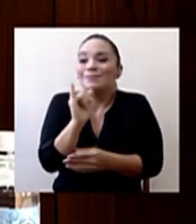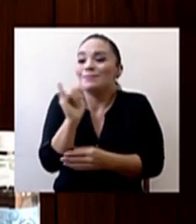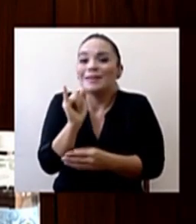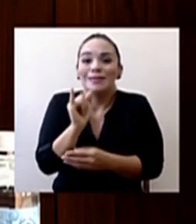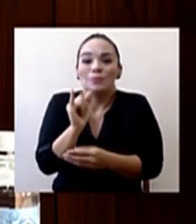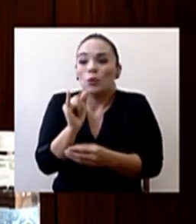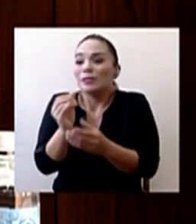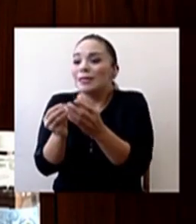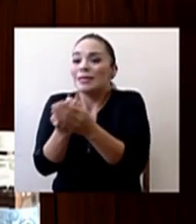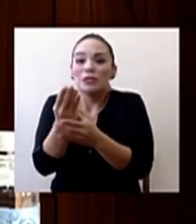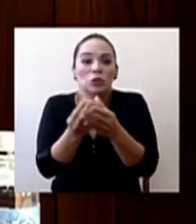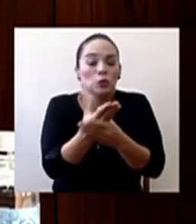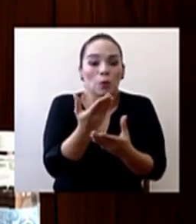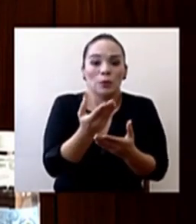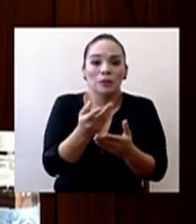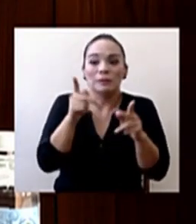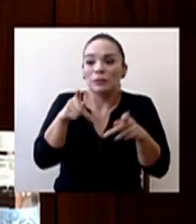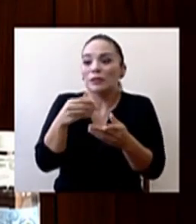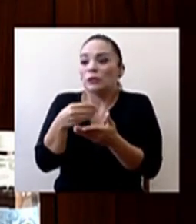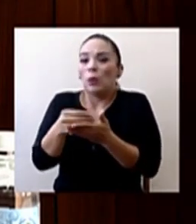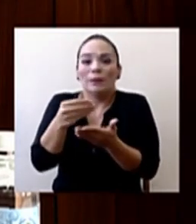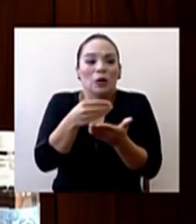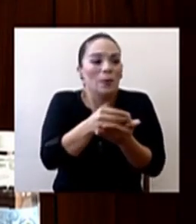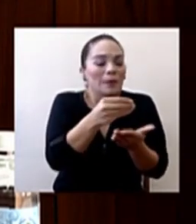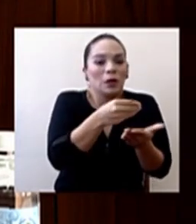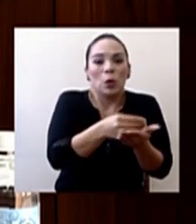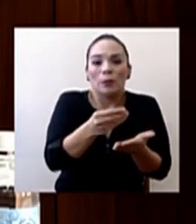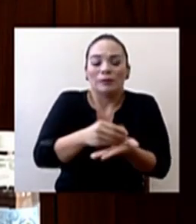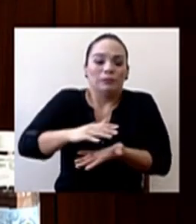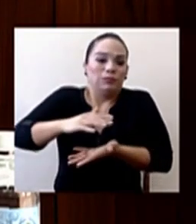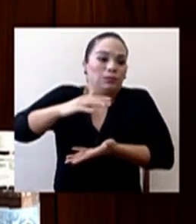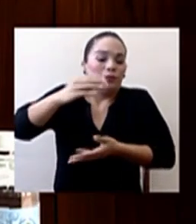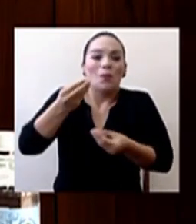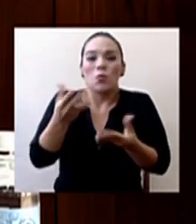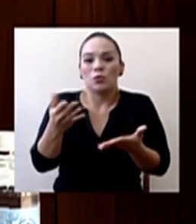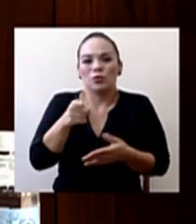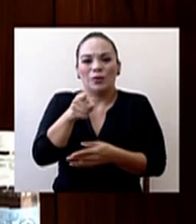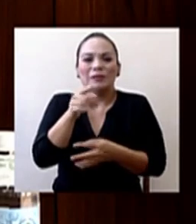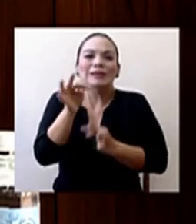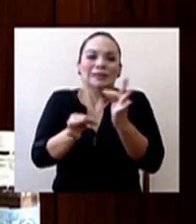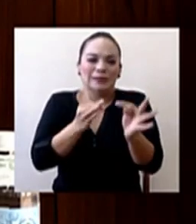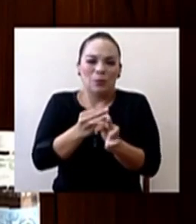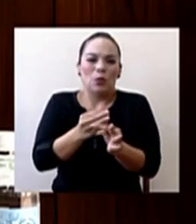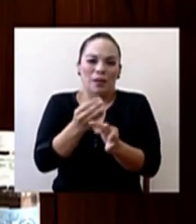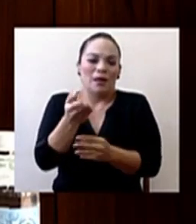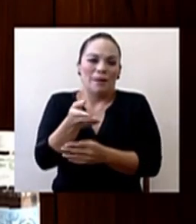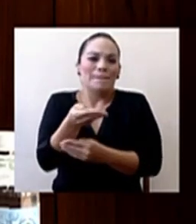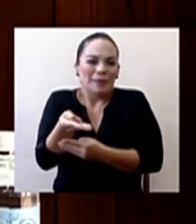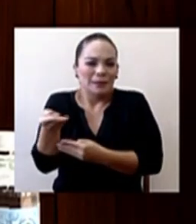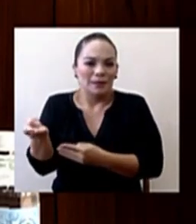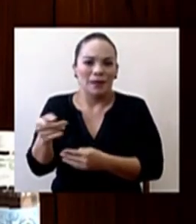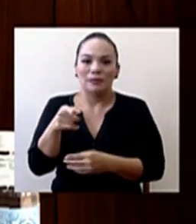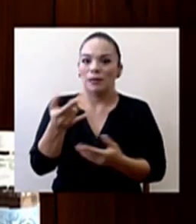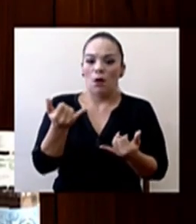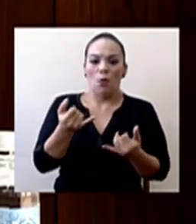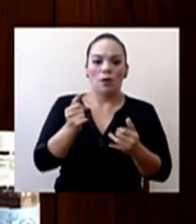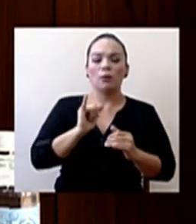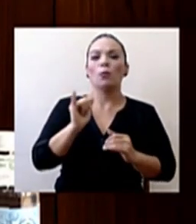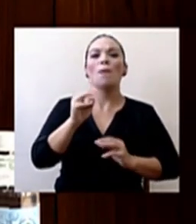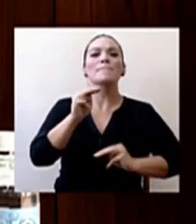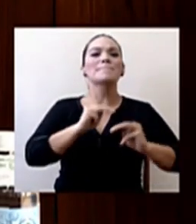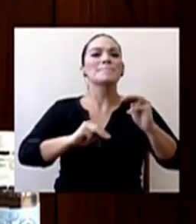haciendo compras realmente extraordinarias en términos de volúmenes. Y esto se volvió un mercado de